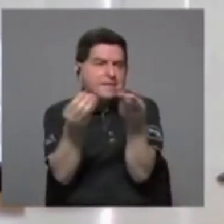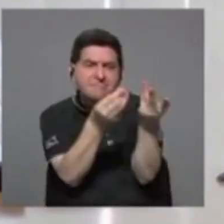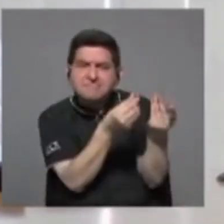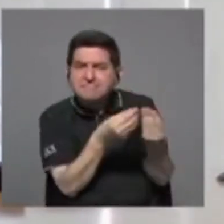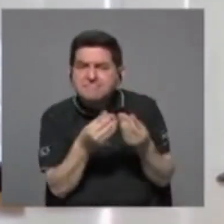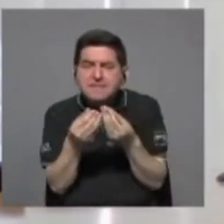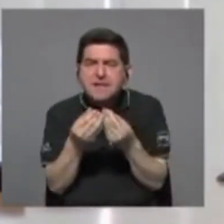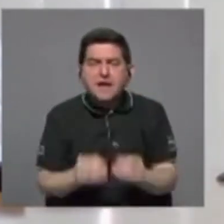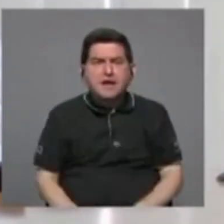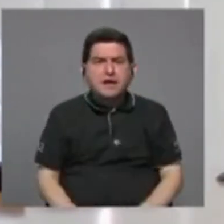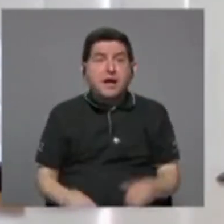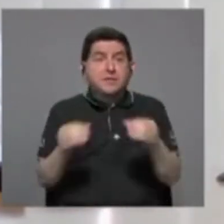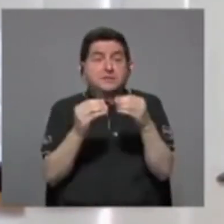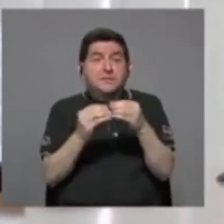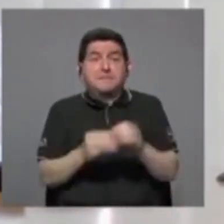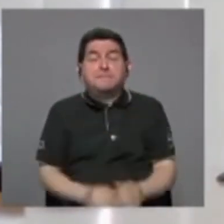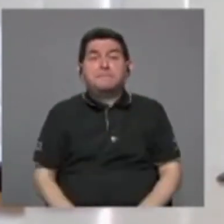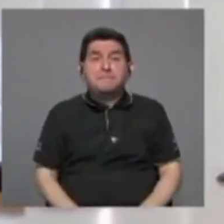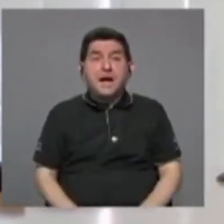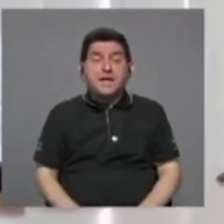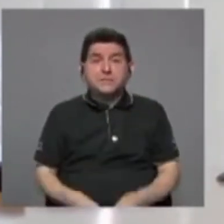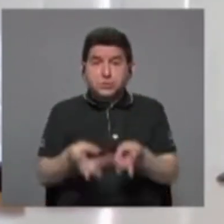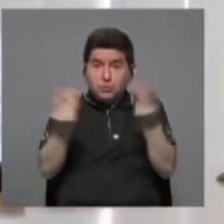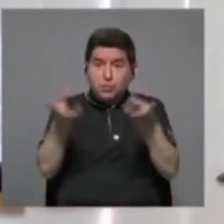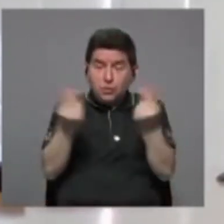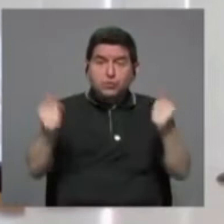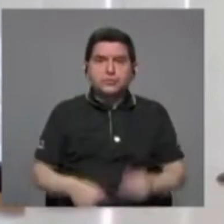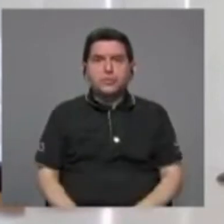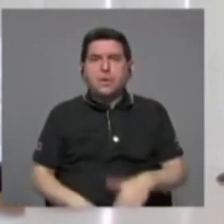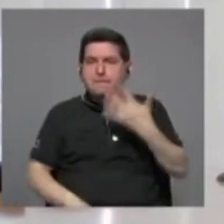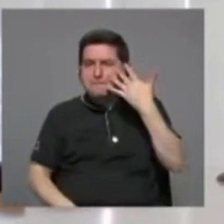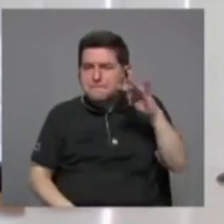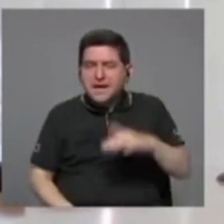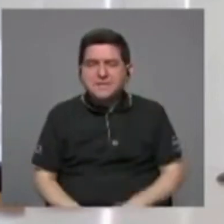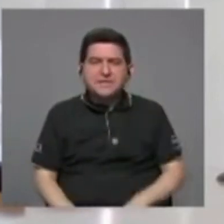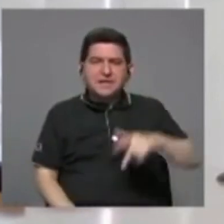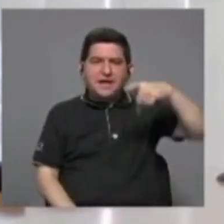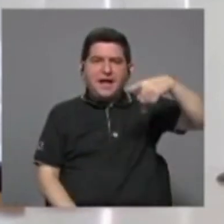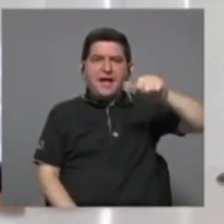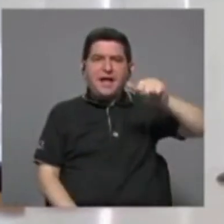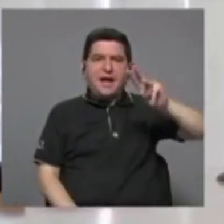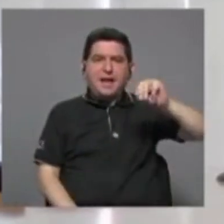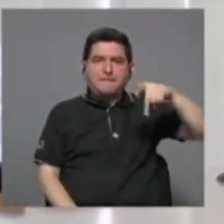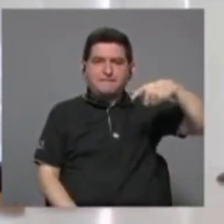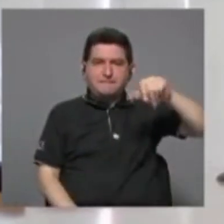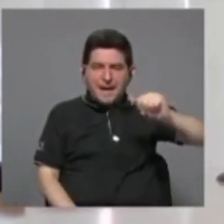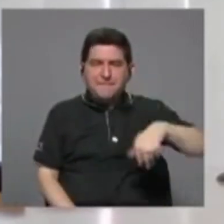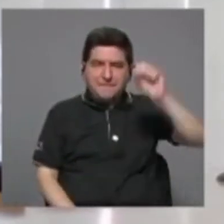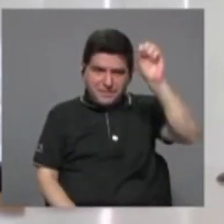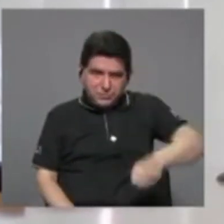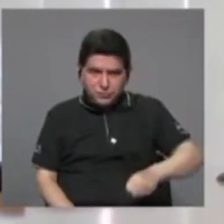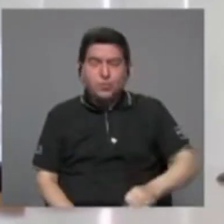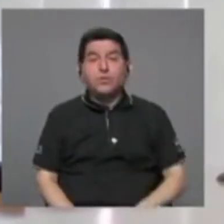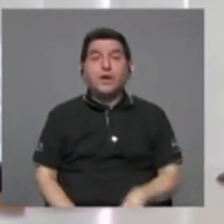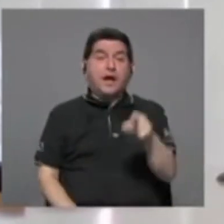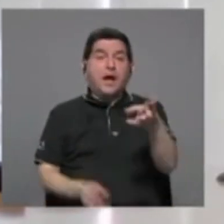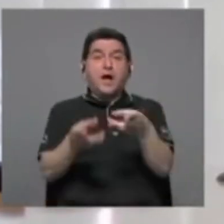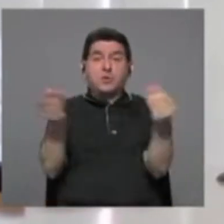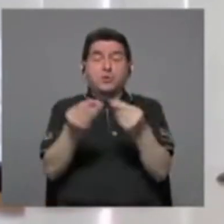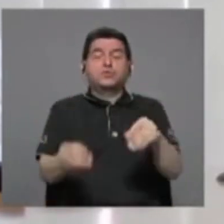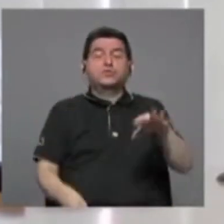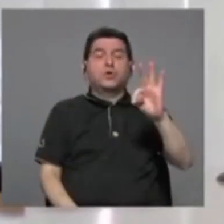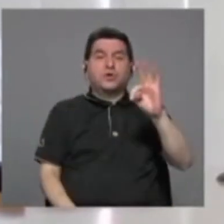tan o más fértiles que la de la Pampa de nuestro sur, y por eso los rendimientos en trigo con riego